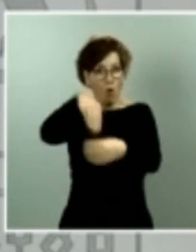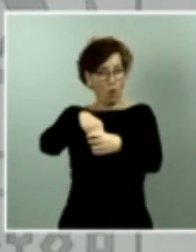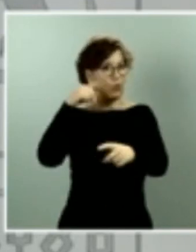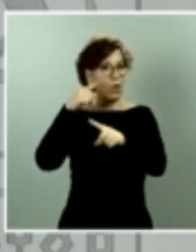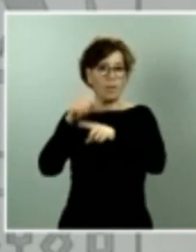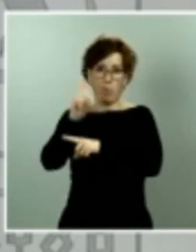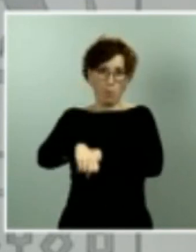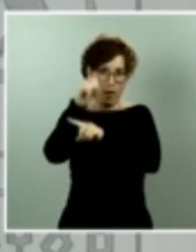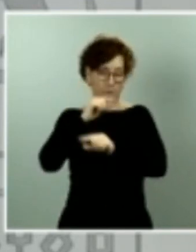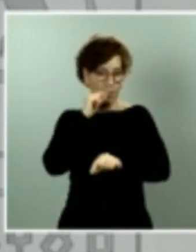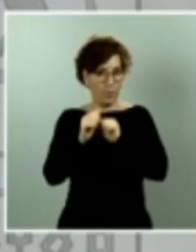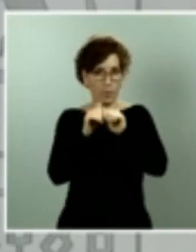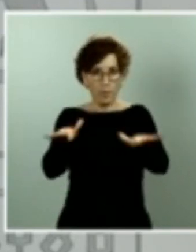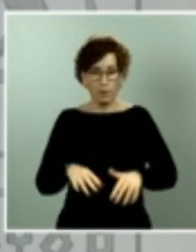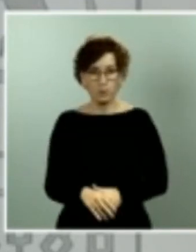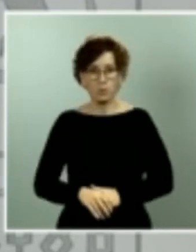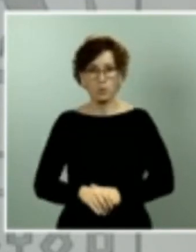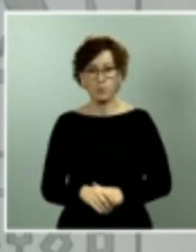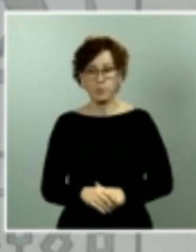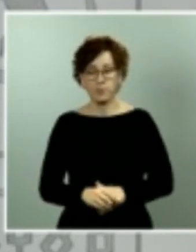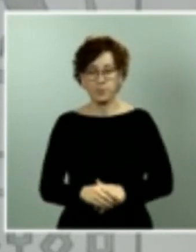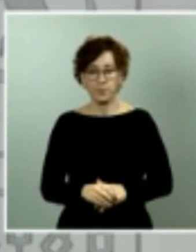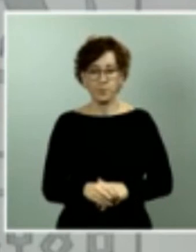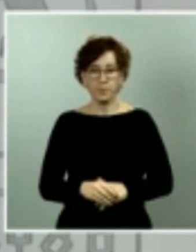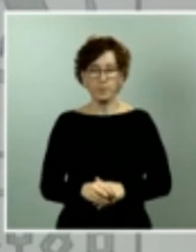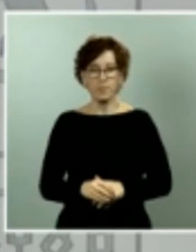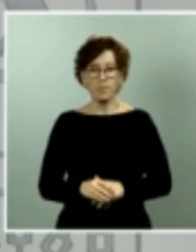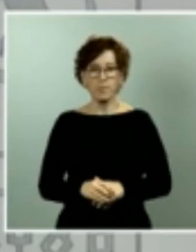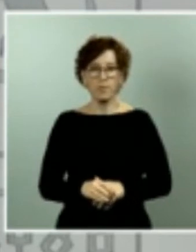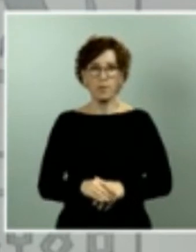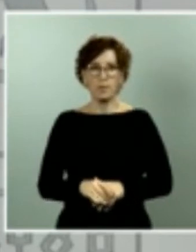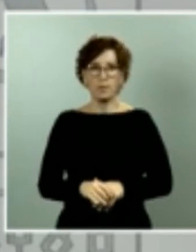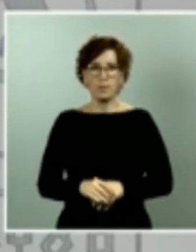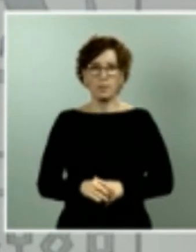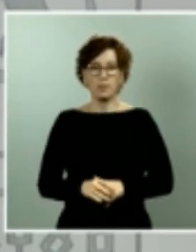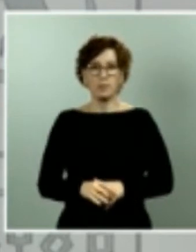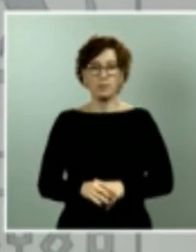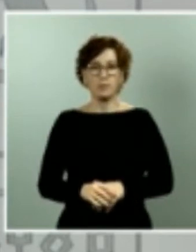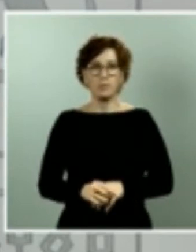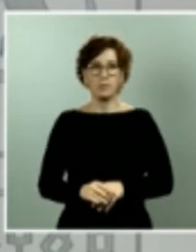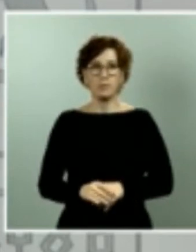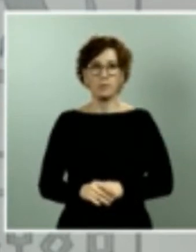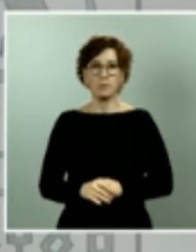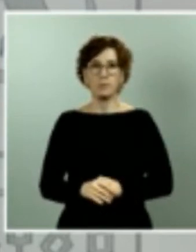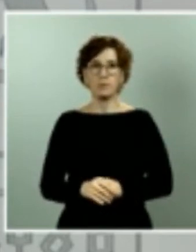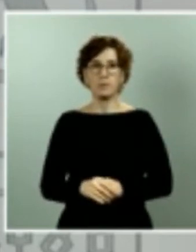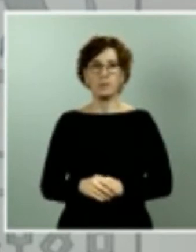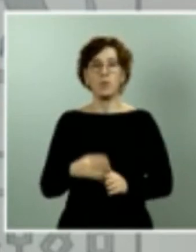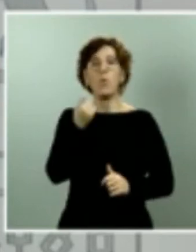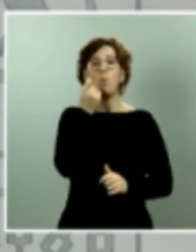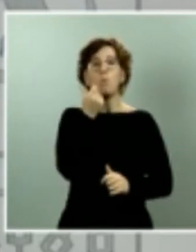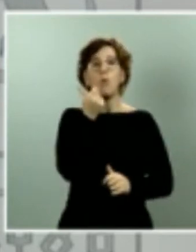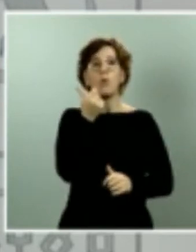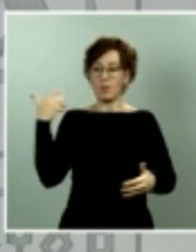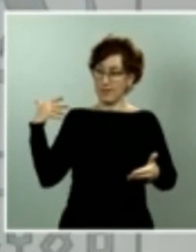Yo creo que es, digamos, por así decir, la moraleja de todo este proceso que llevamos